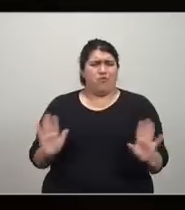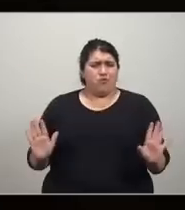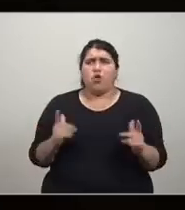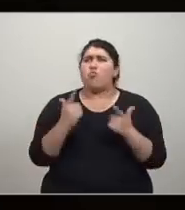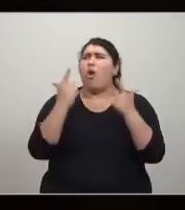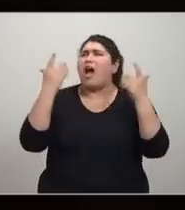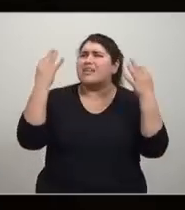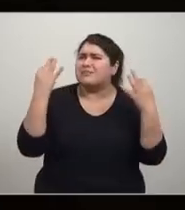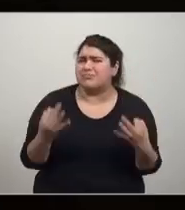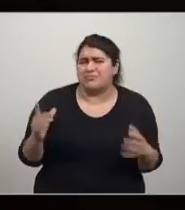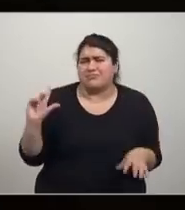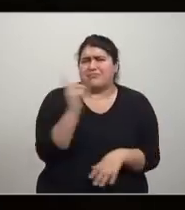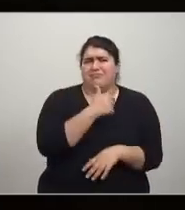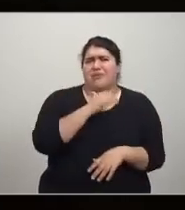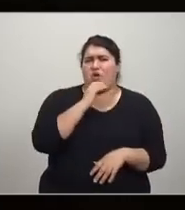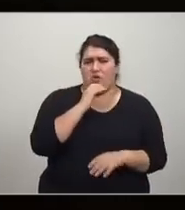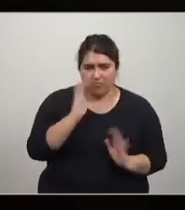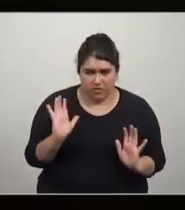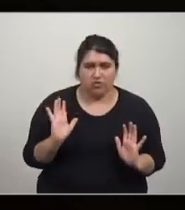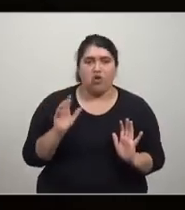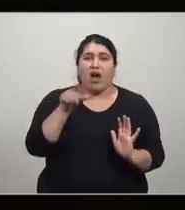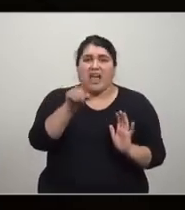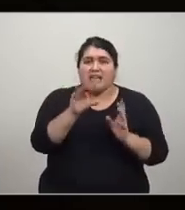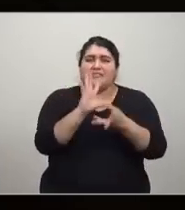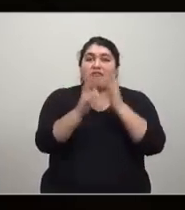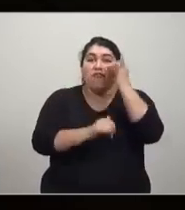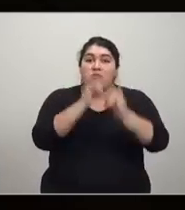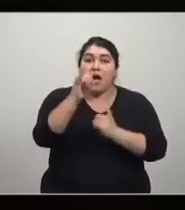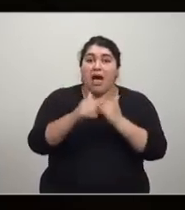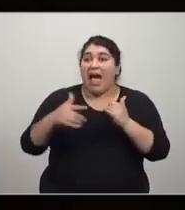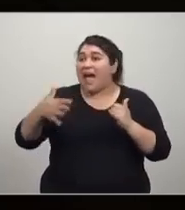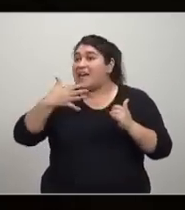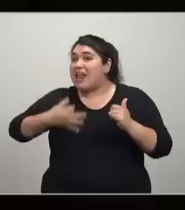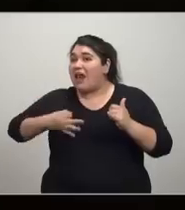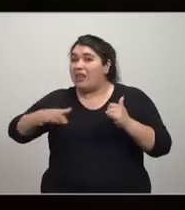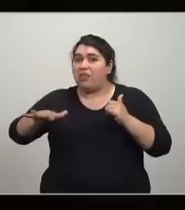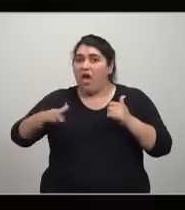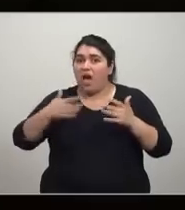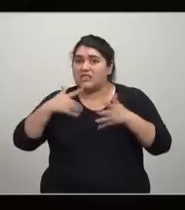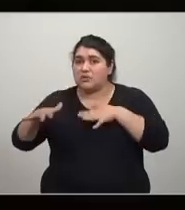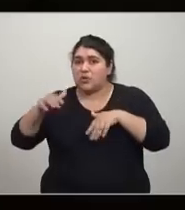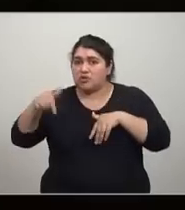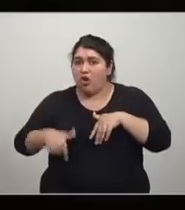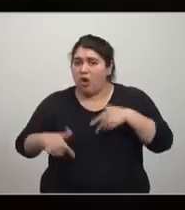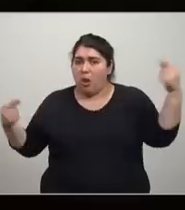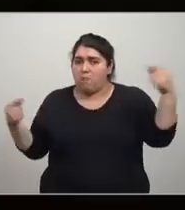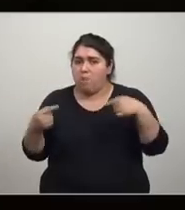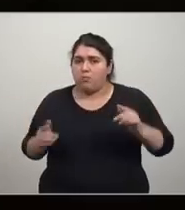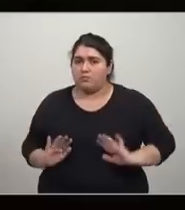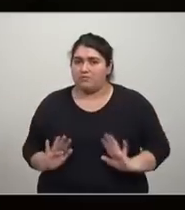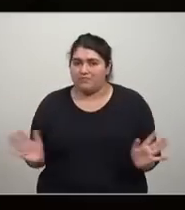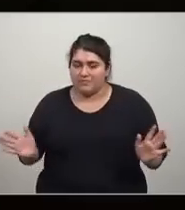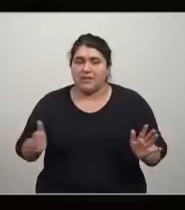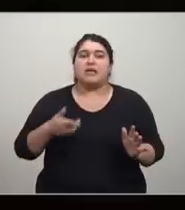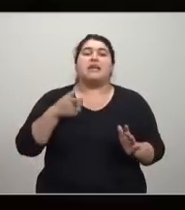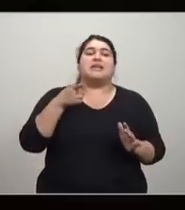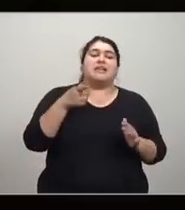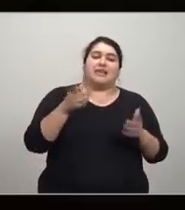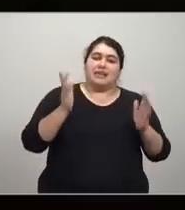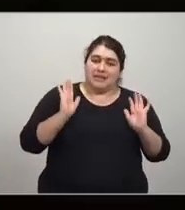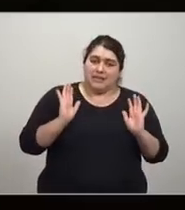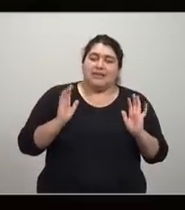inexistente, absurdo, muchas veces abiertamente contradictorio de la realidad. Y donde grandes injusticias pues